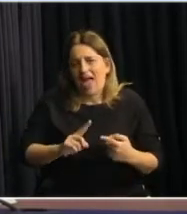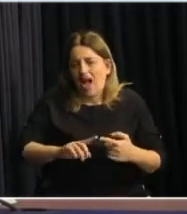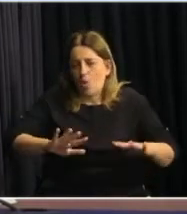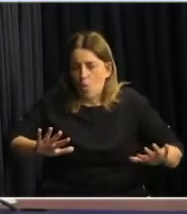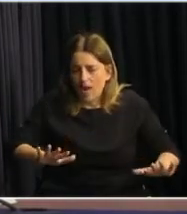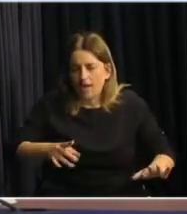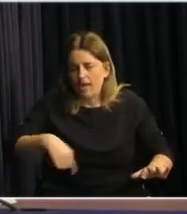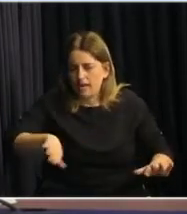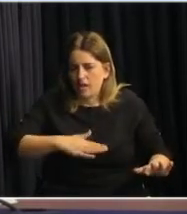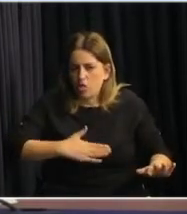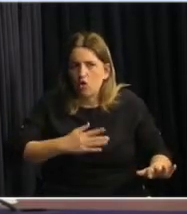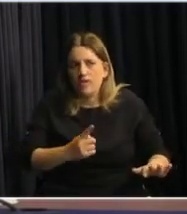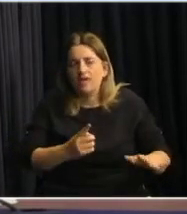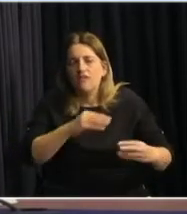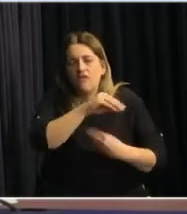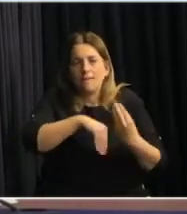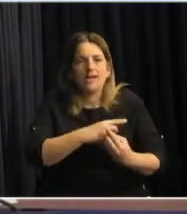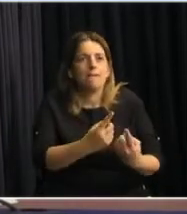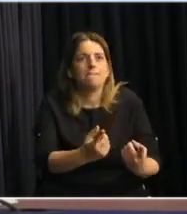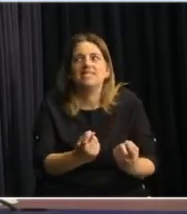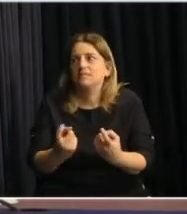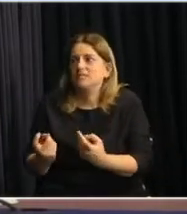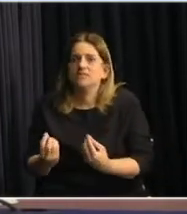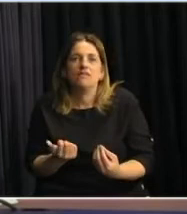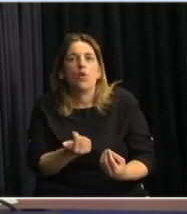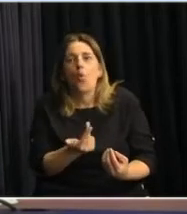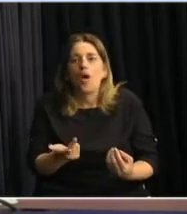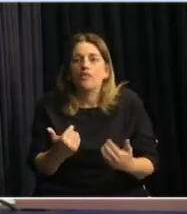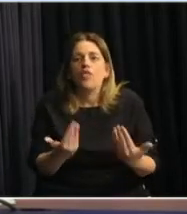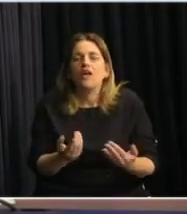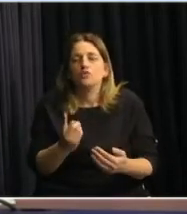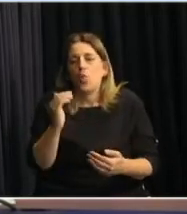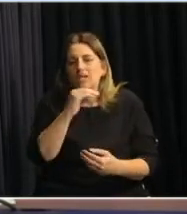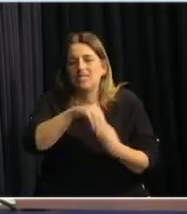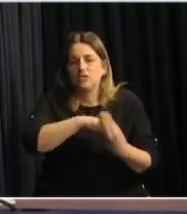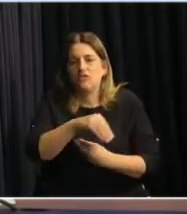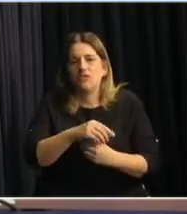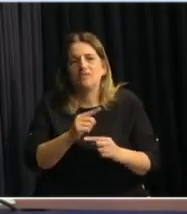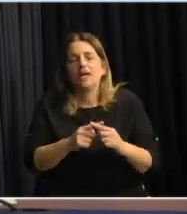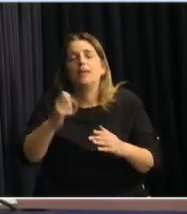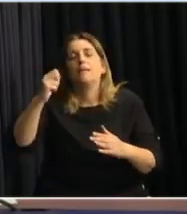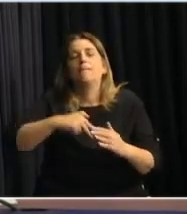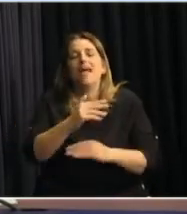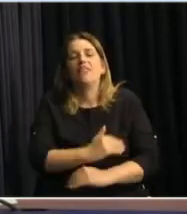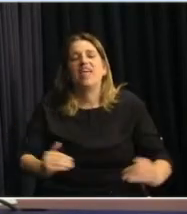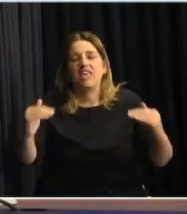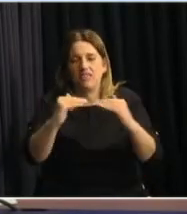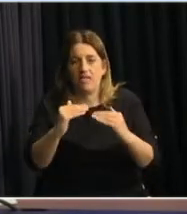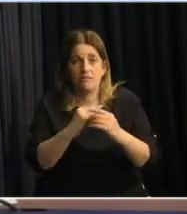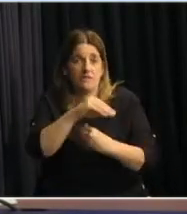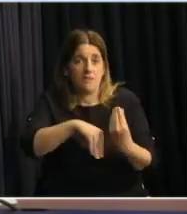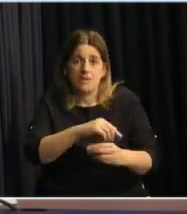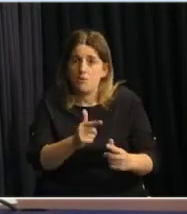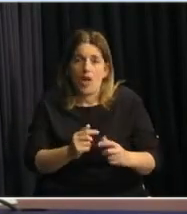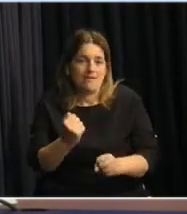al grado de necesidad de las familias es que reciben una asignación familiar plan equidad, aquellas familias que no tienen un